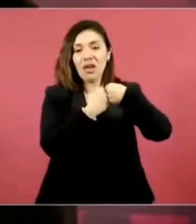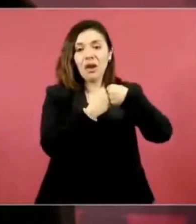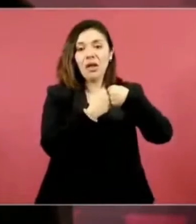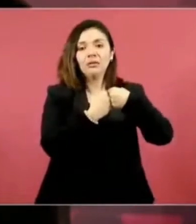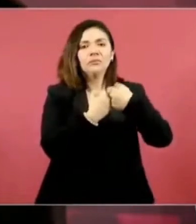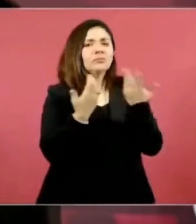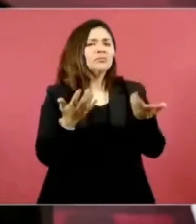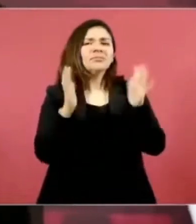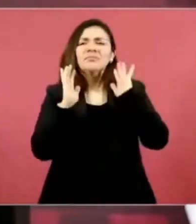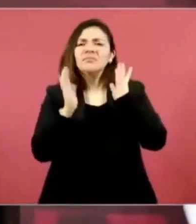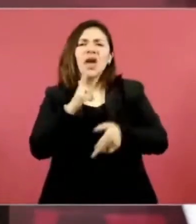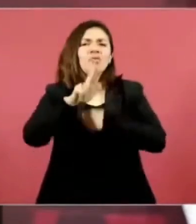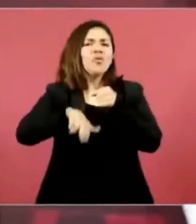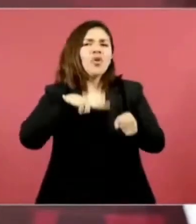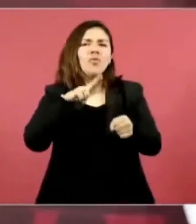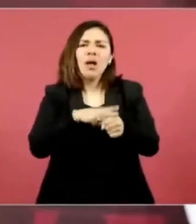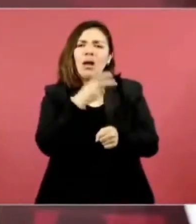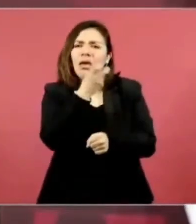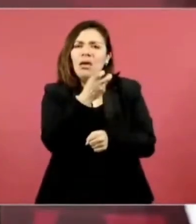normalizar la situación.